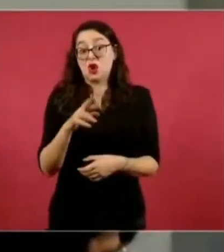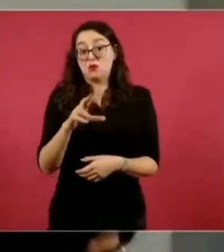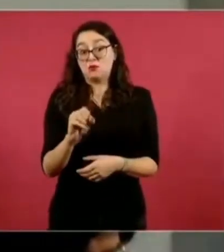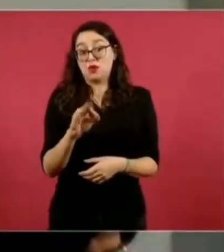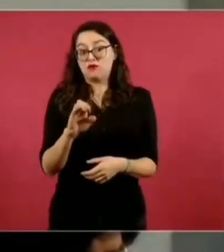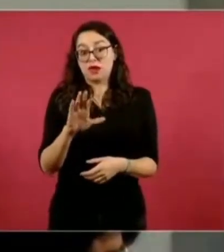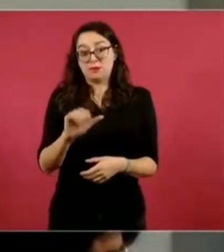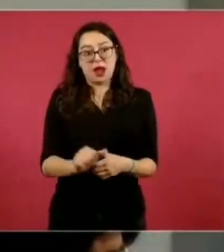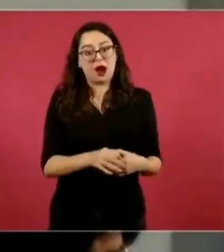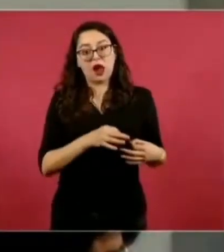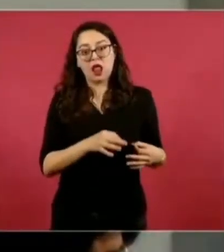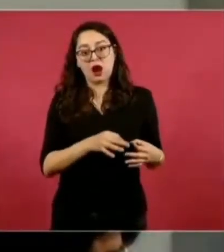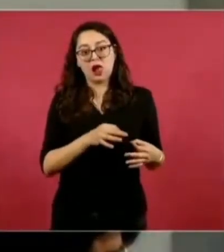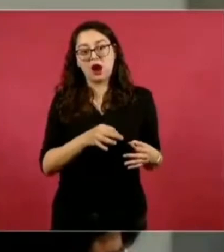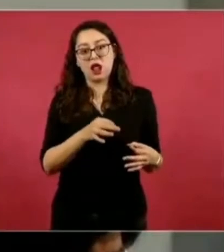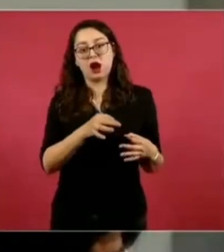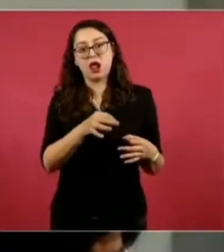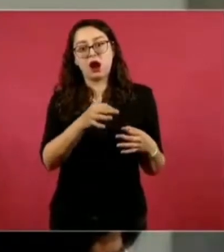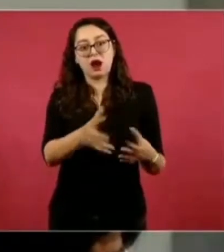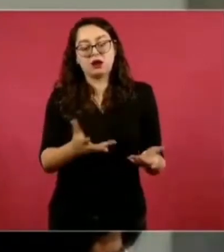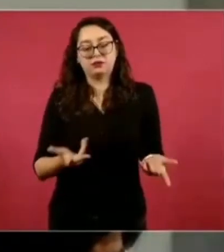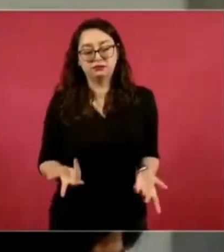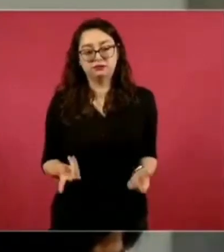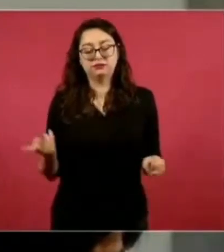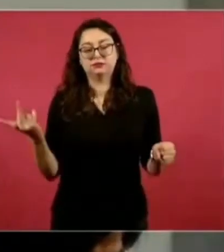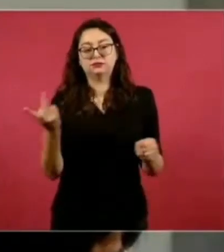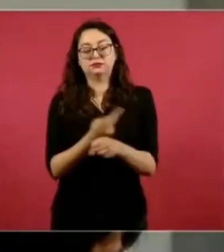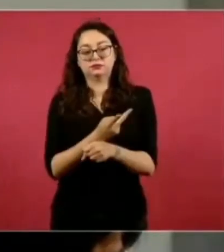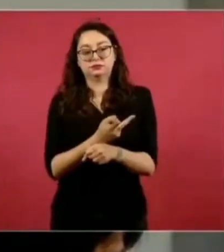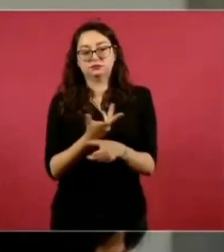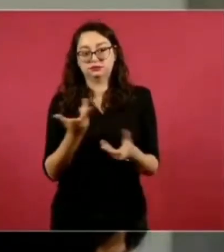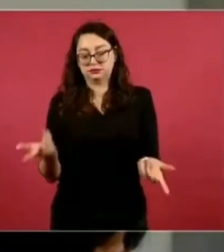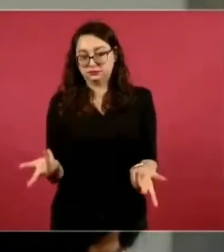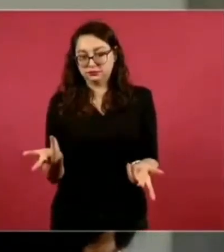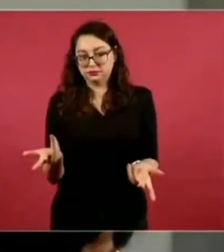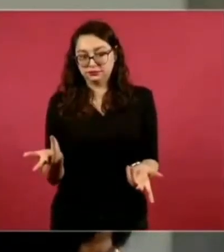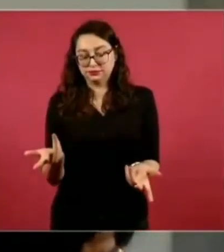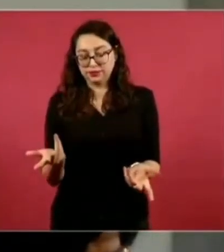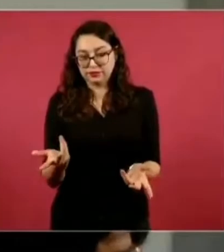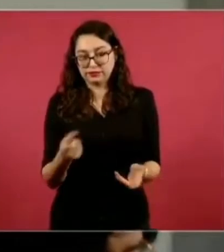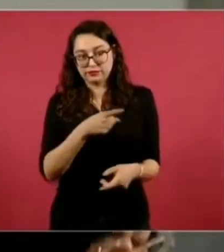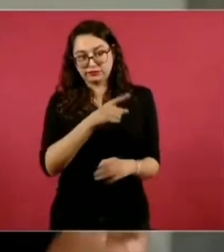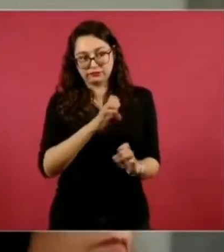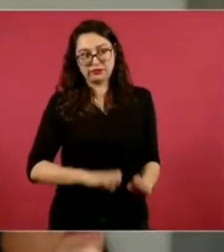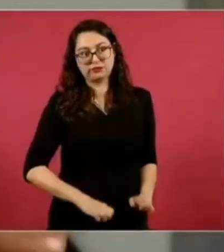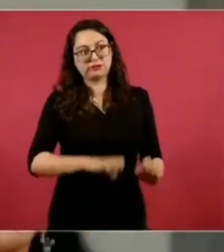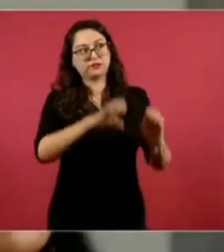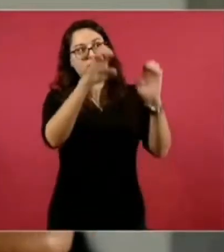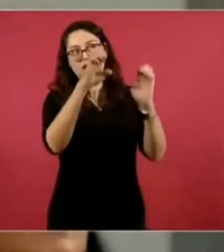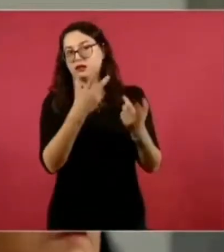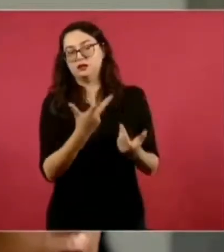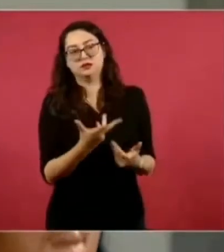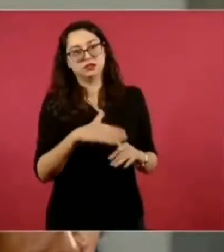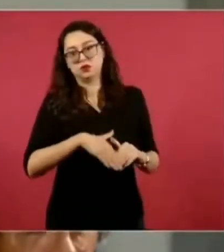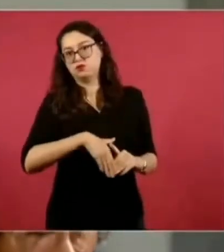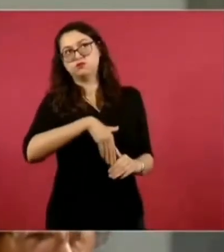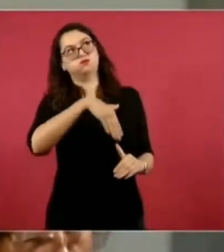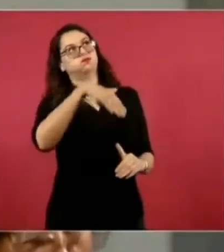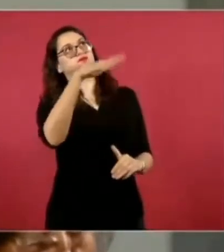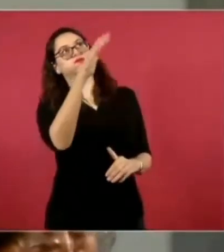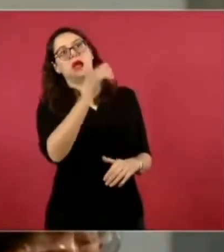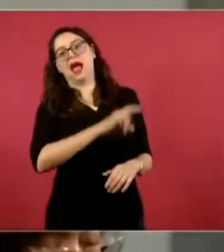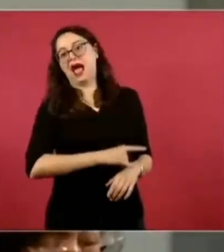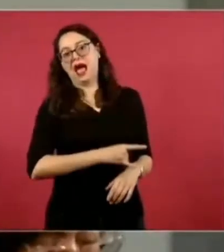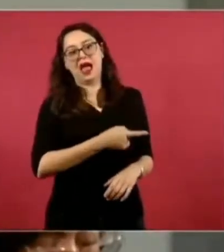colonos, pues no habrá permisos de impacto ambiental porque viola el uso de suelo. Señor, si estos